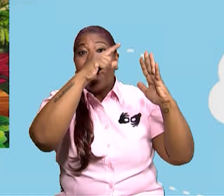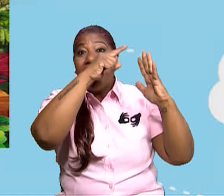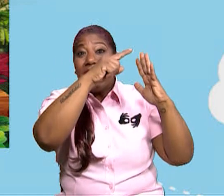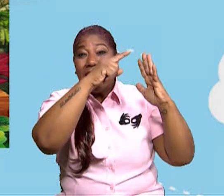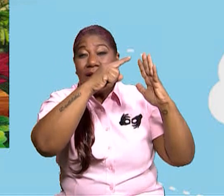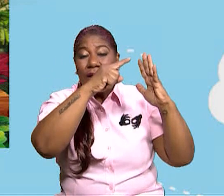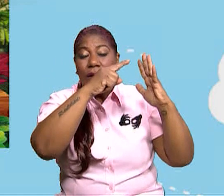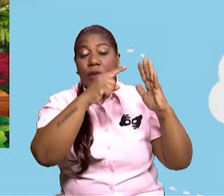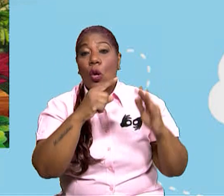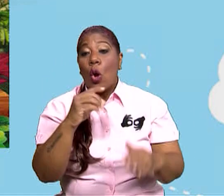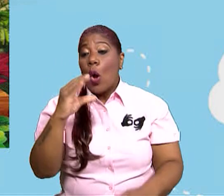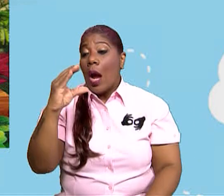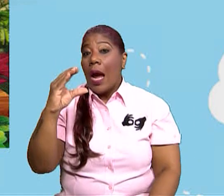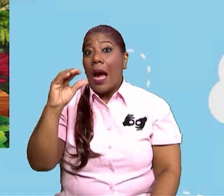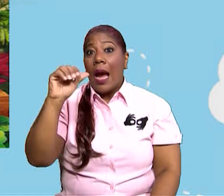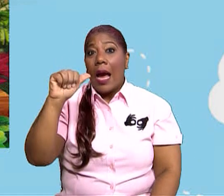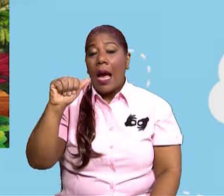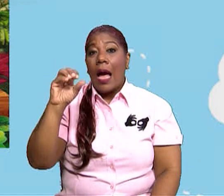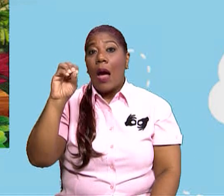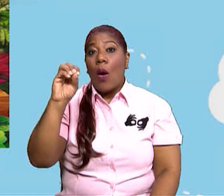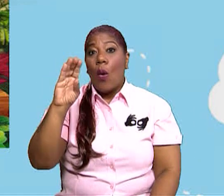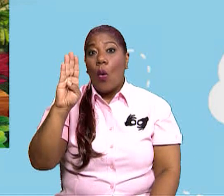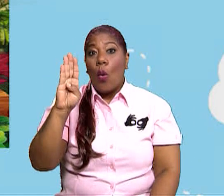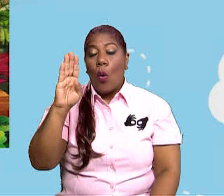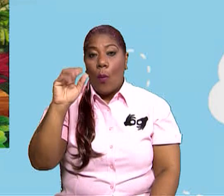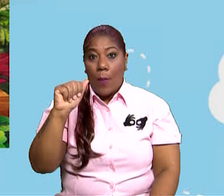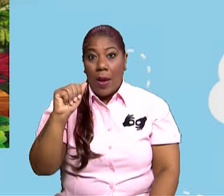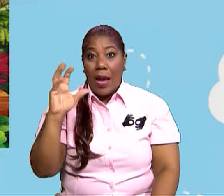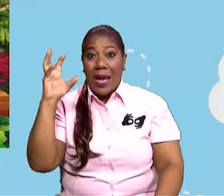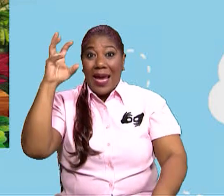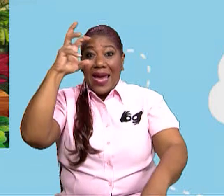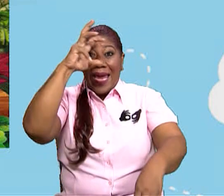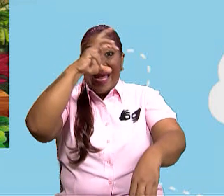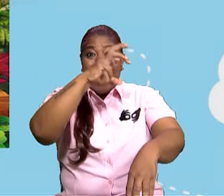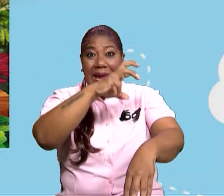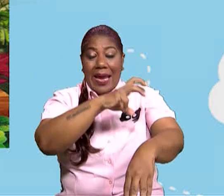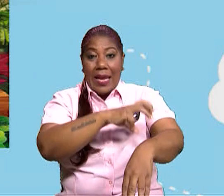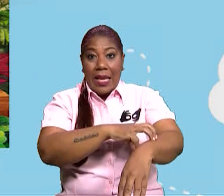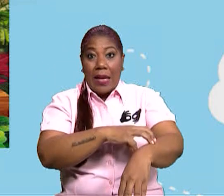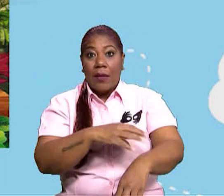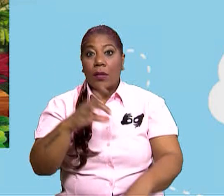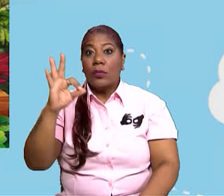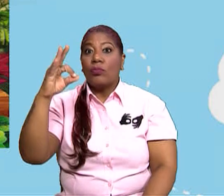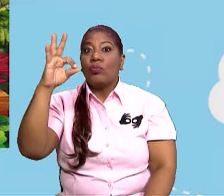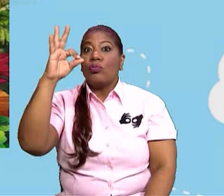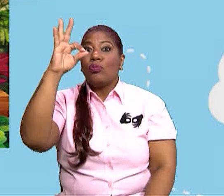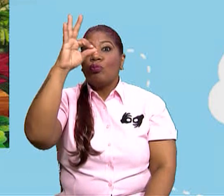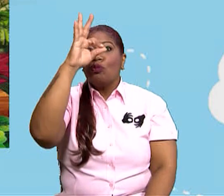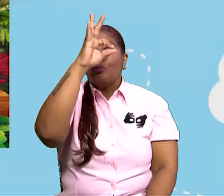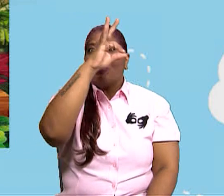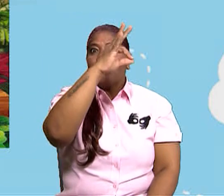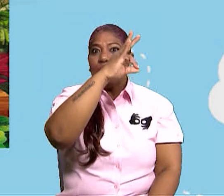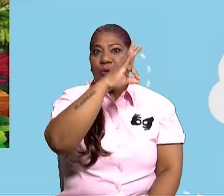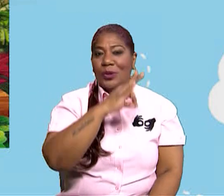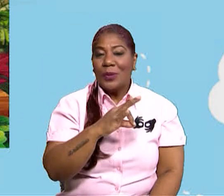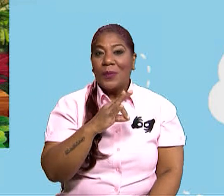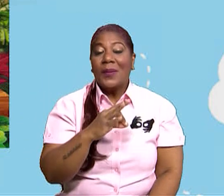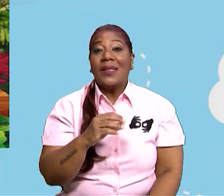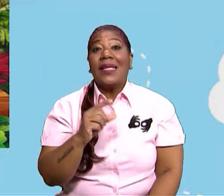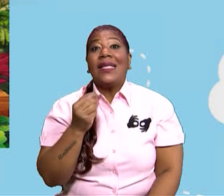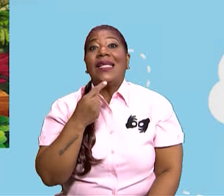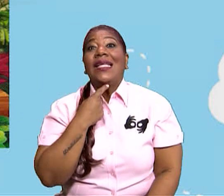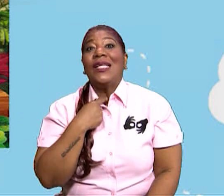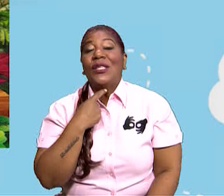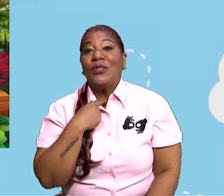bosque. Muchas aves como el águila alpía e insectos como las mariposas habitan en esta capa